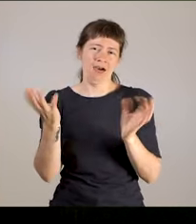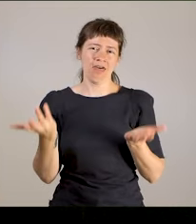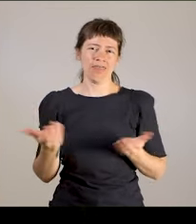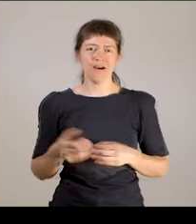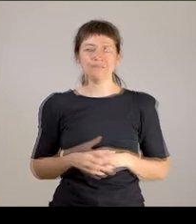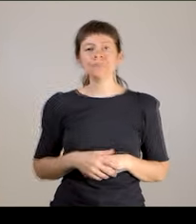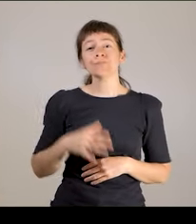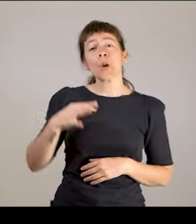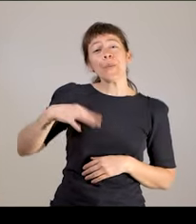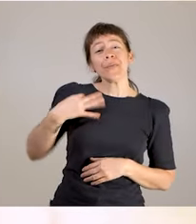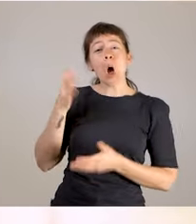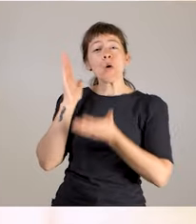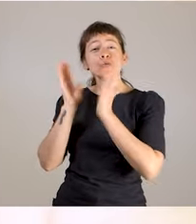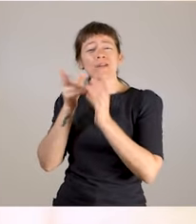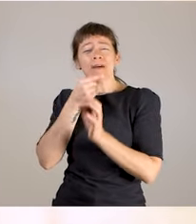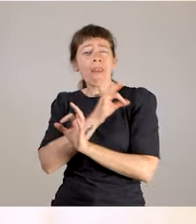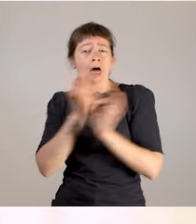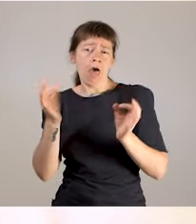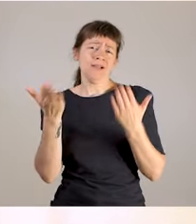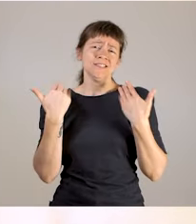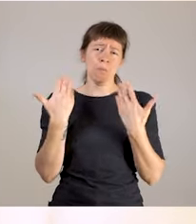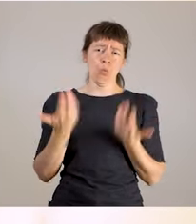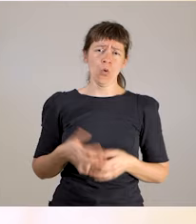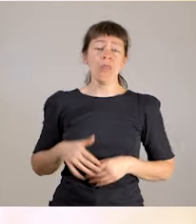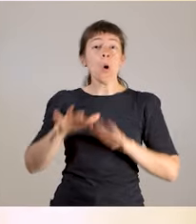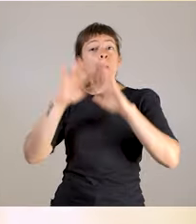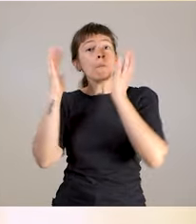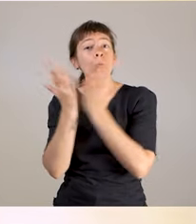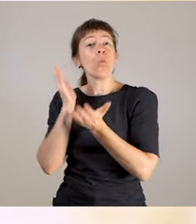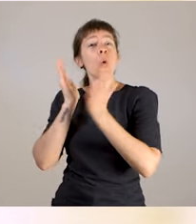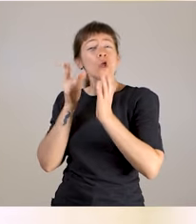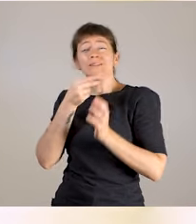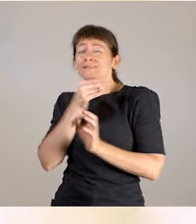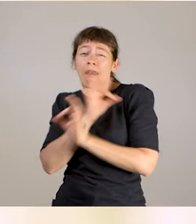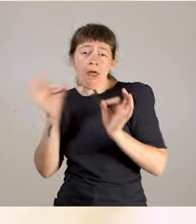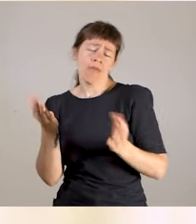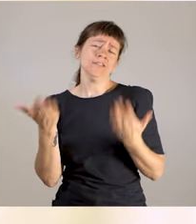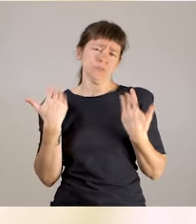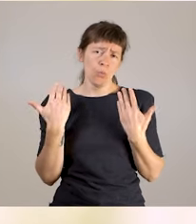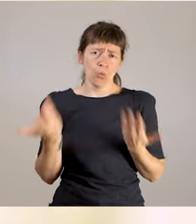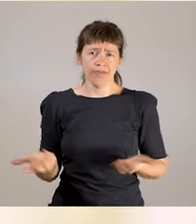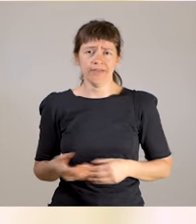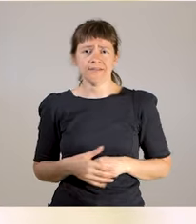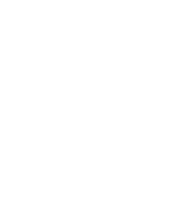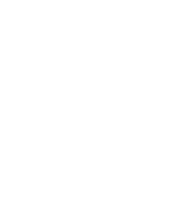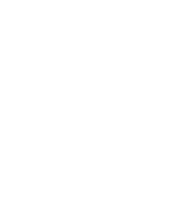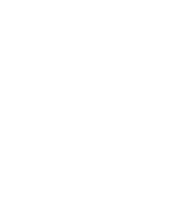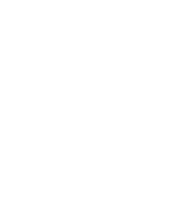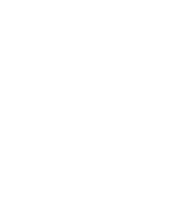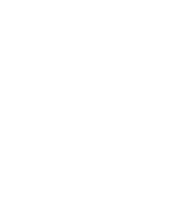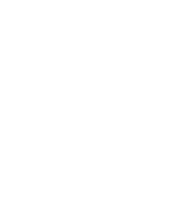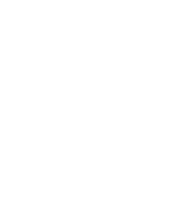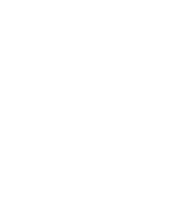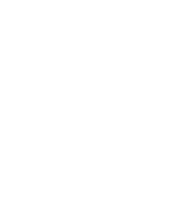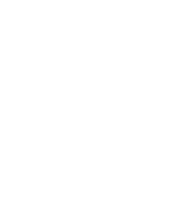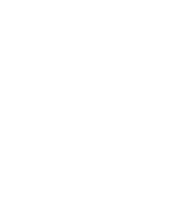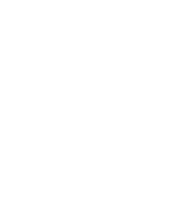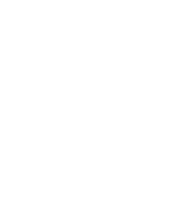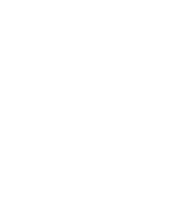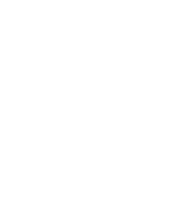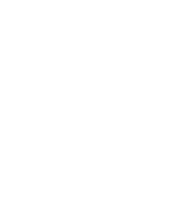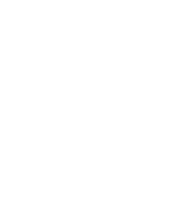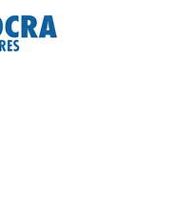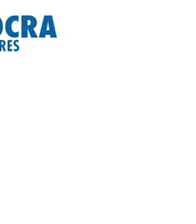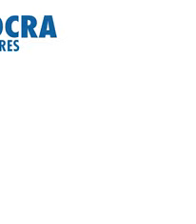Es posible una vida sin violencia. Es posible un mundo sin violencia. Sobre Fondo Blanco, logo de Iniciativa